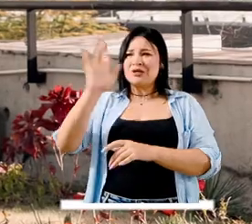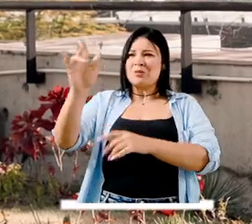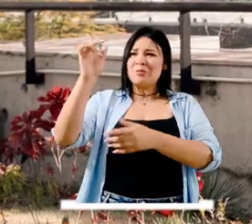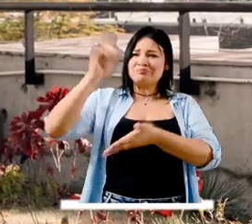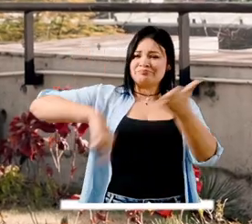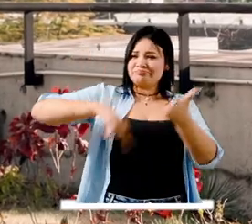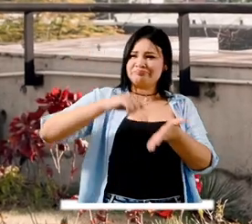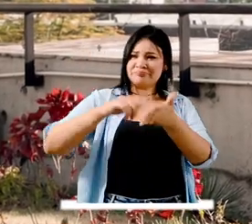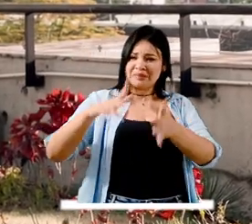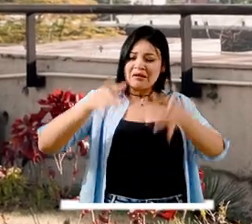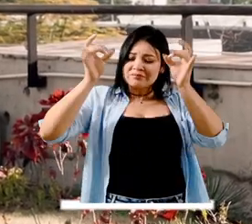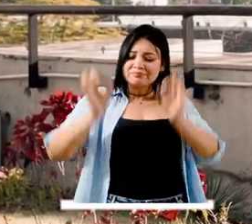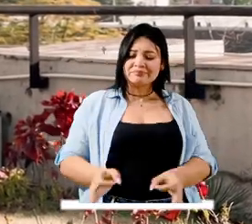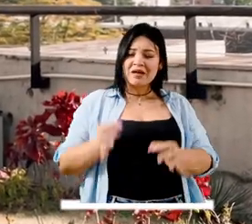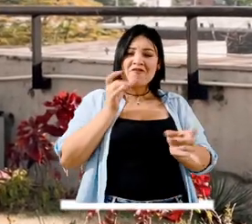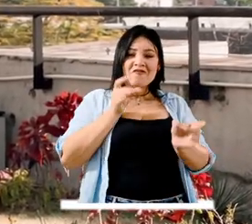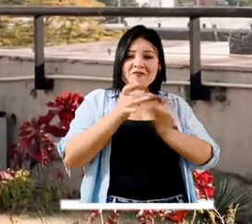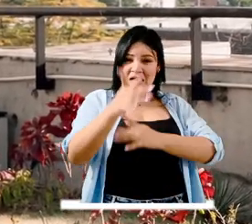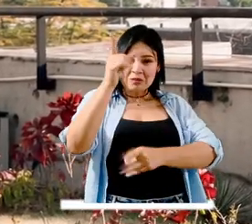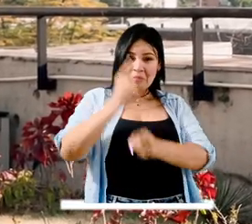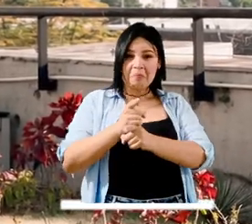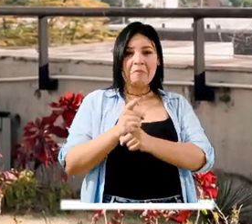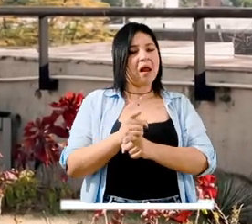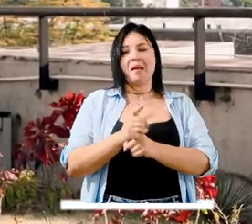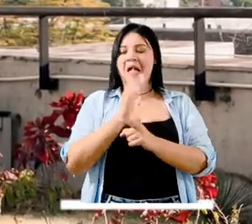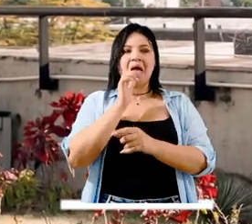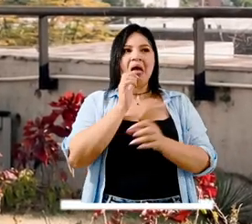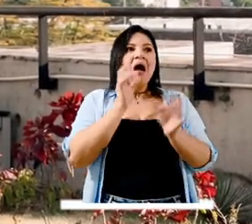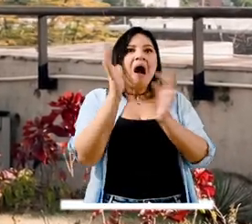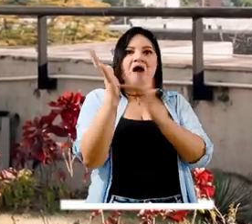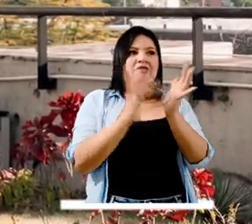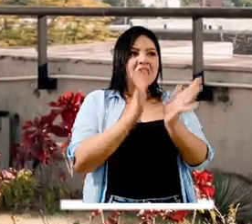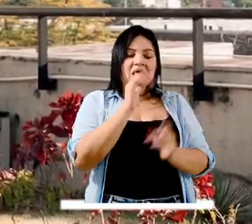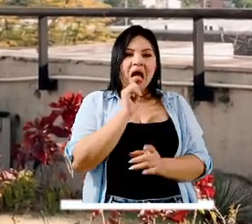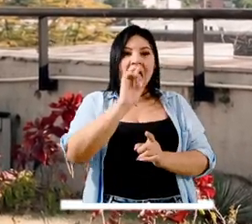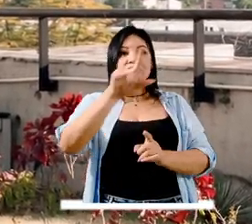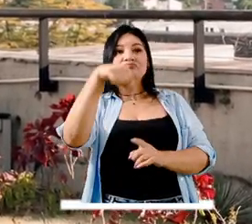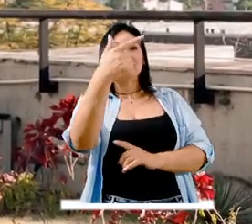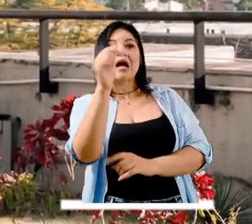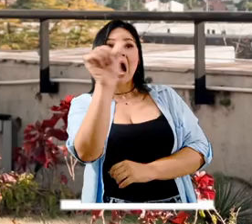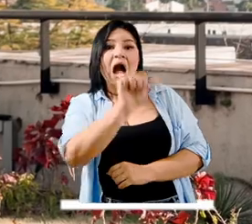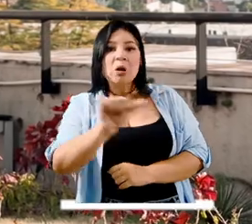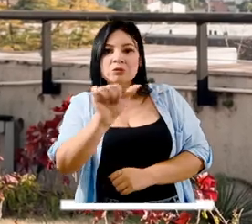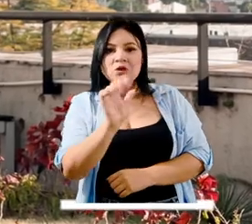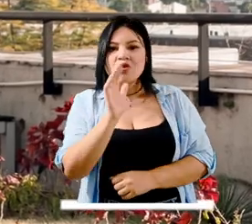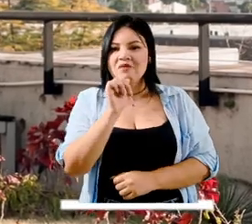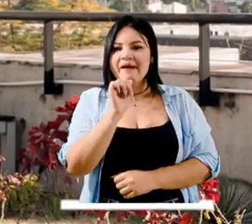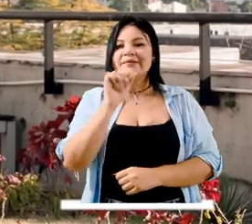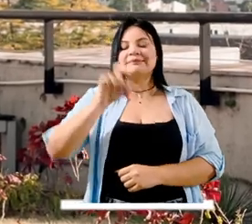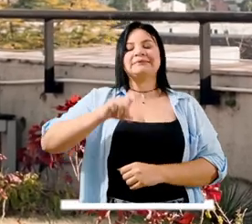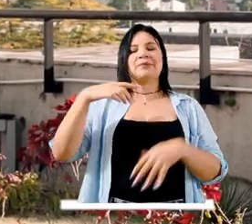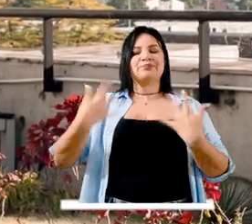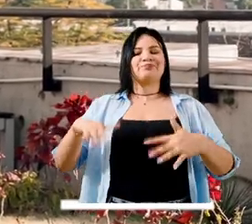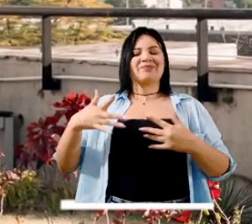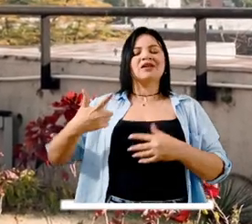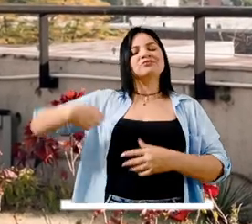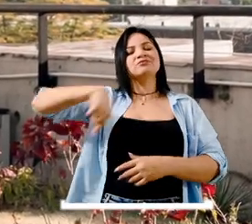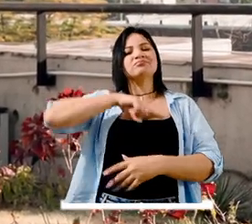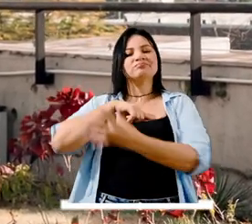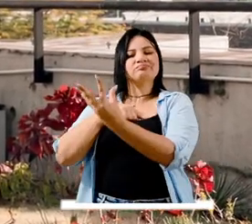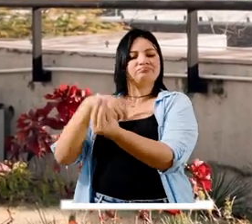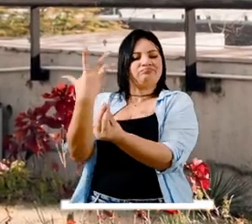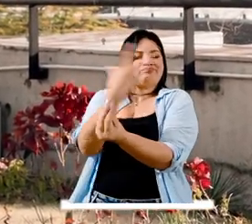para el mes de abril y tampoco lo van a cumplir para el mes de agosto y esto requiere una segunda intervención En la comisión accidental, que ha adelantado ya tres